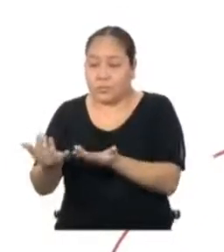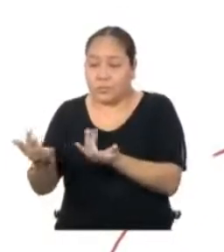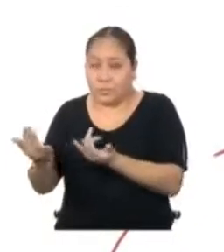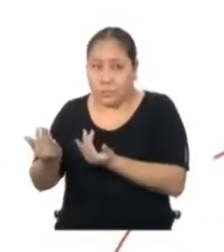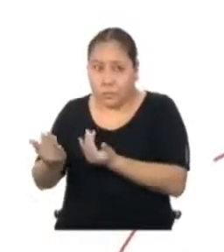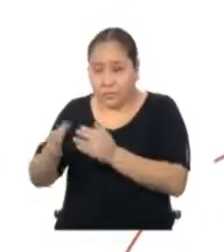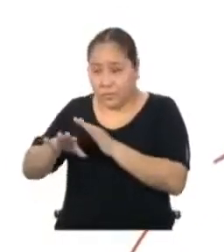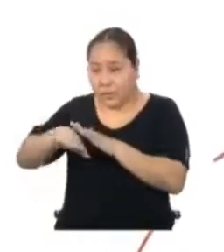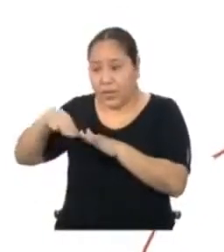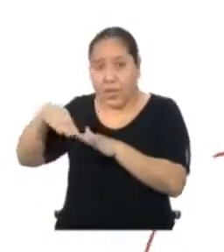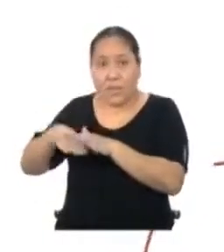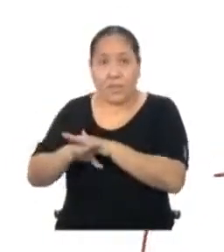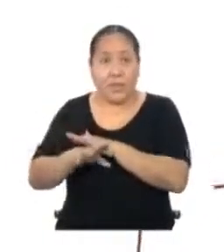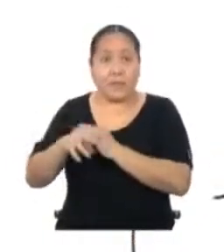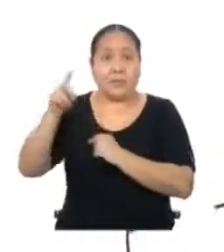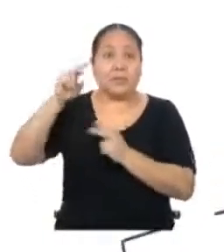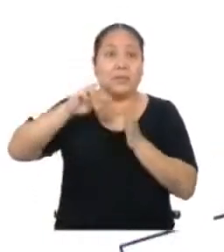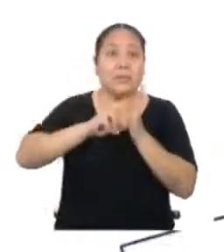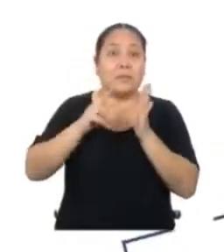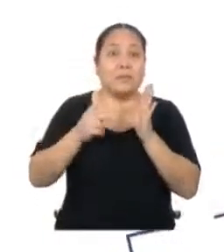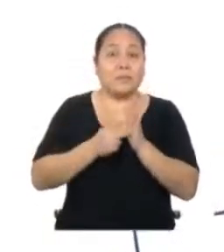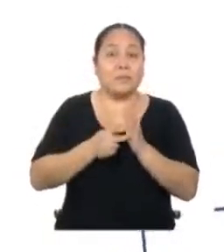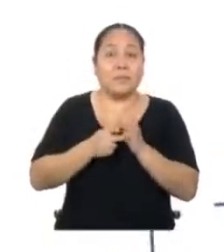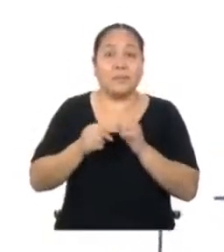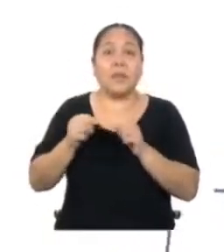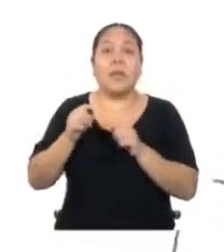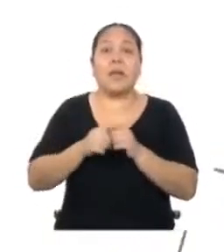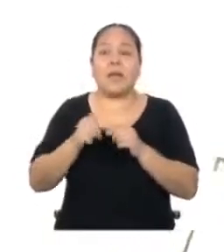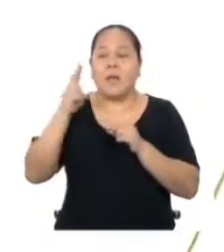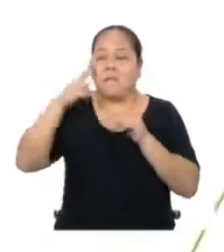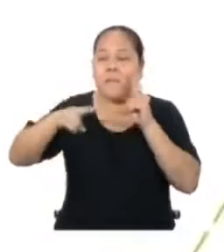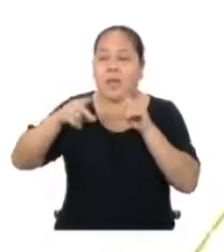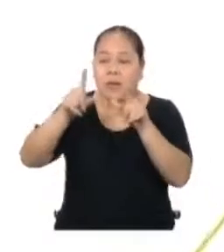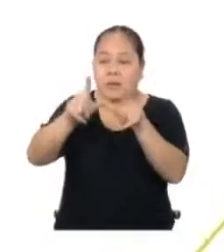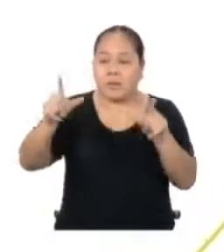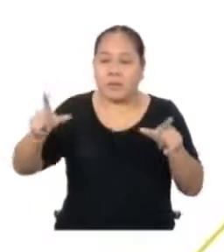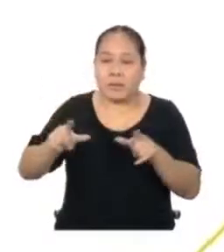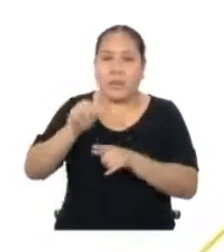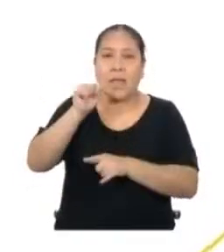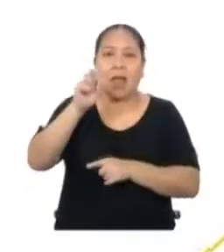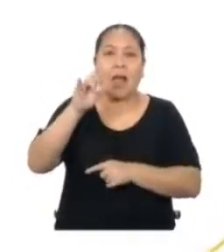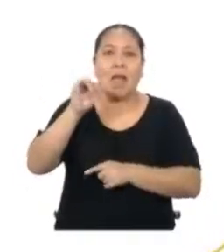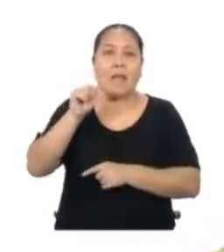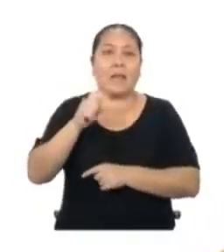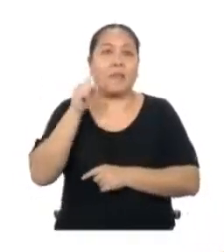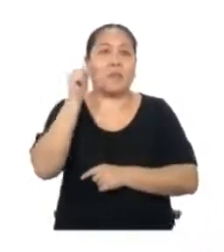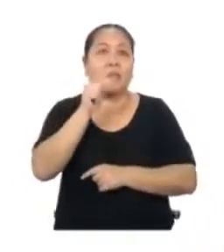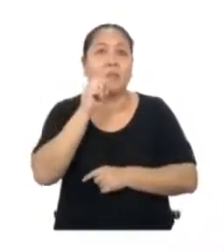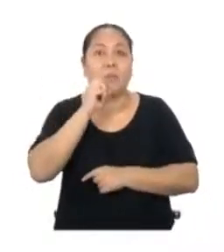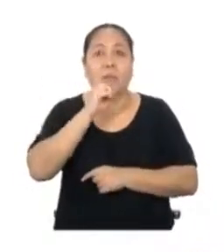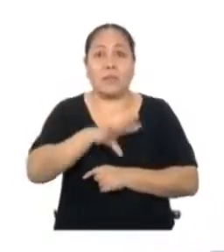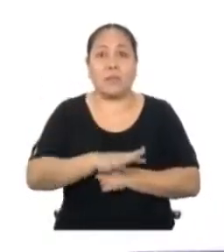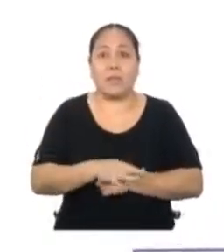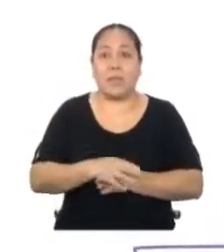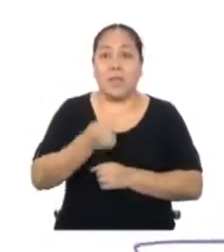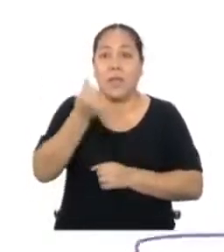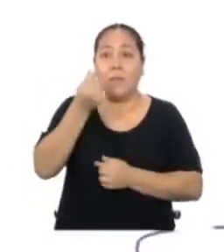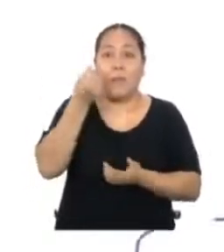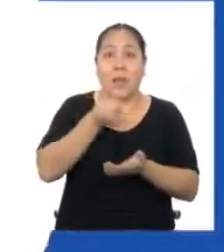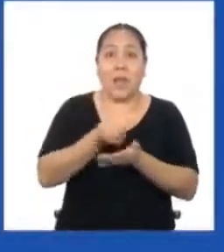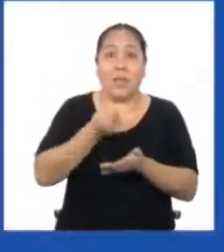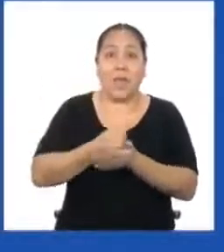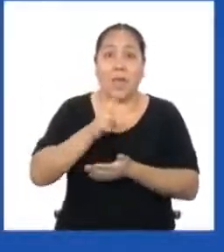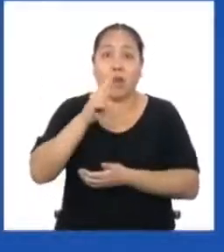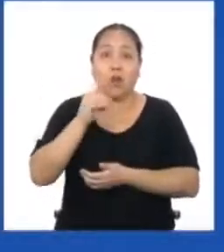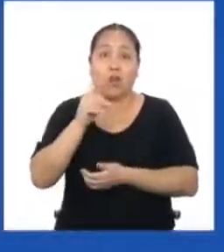la entrada Eso quiere decir que debo calcular el área Así que ahora voy a llamar a Rodri y pedirle que él haga el presupuesto por mí Él es un